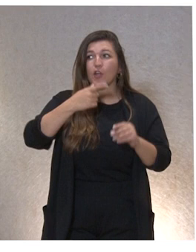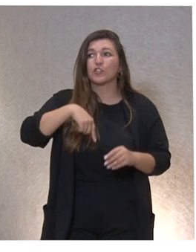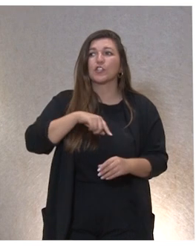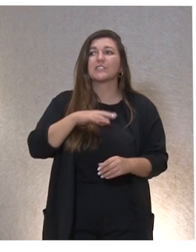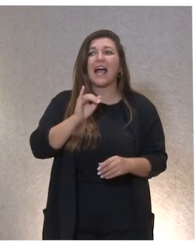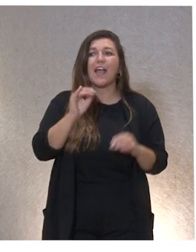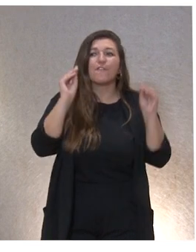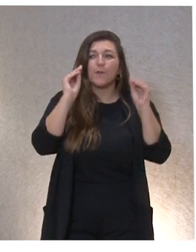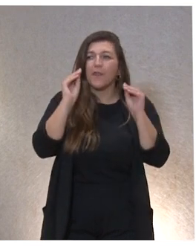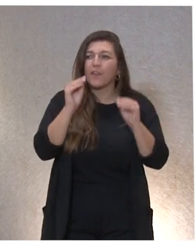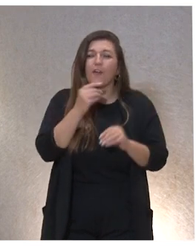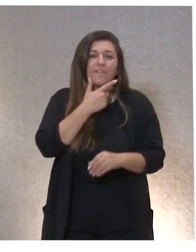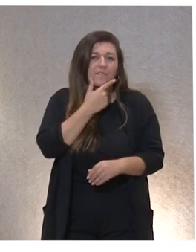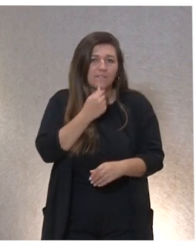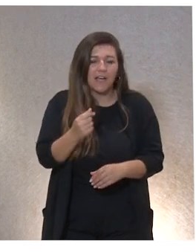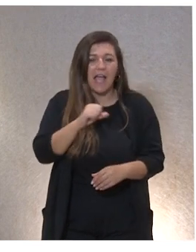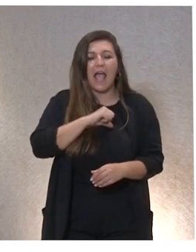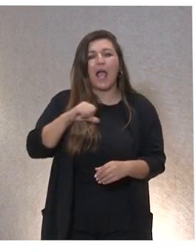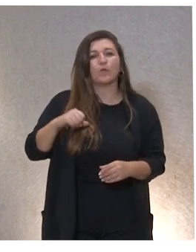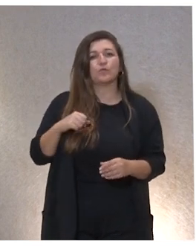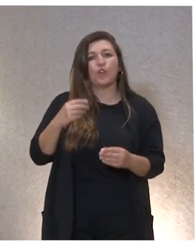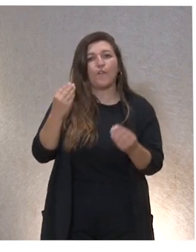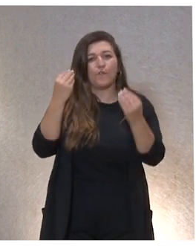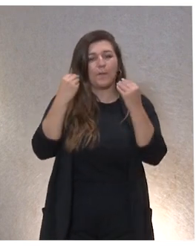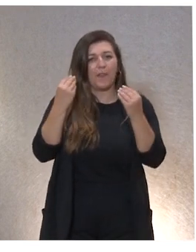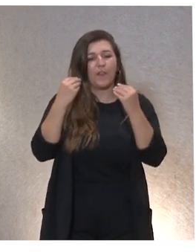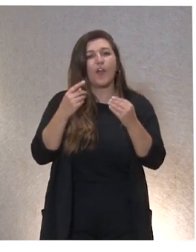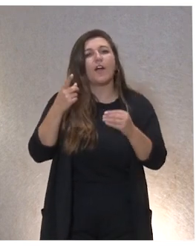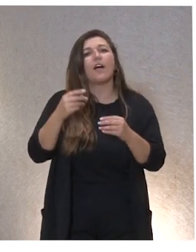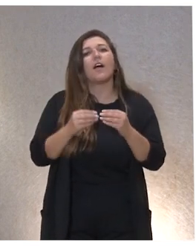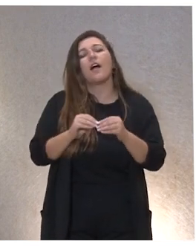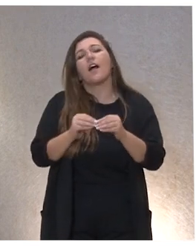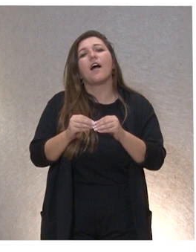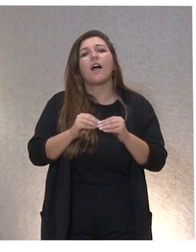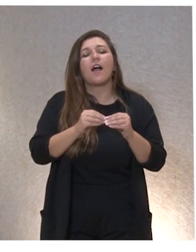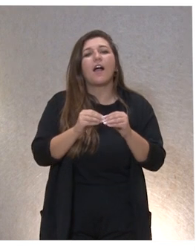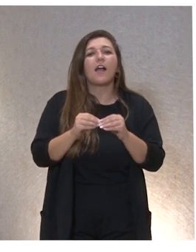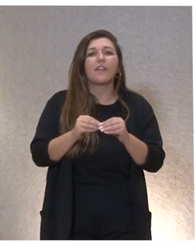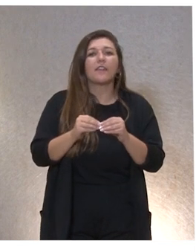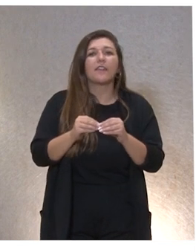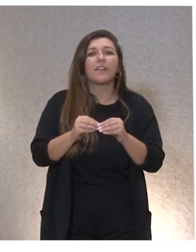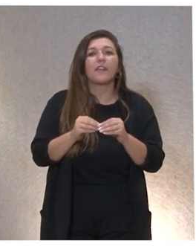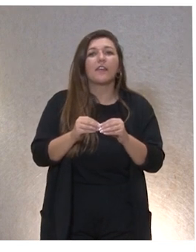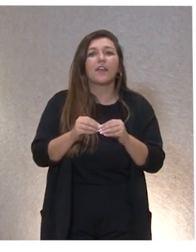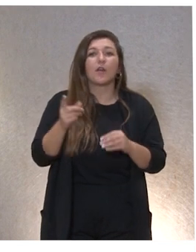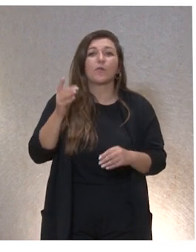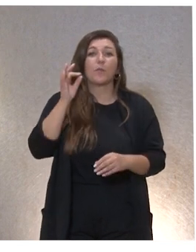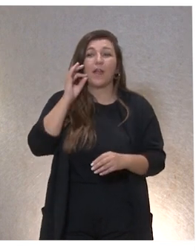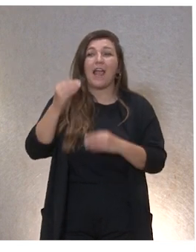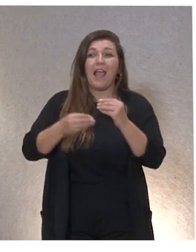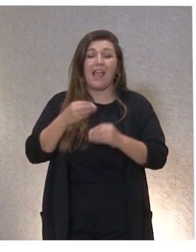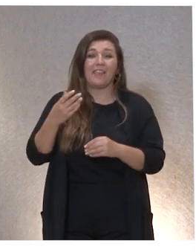formación sencilla una autoformación que ha sido elaborada por Tatiana Urien que habéis visto todos aquí que ha contado